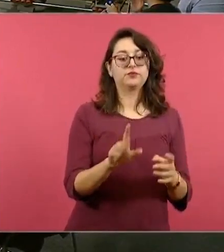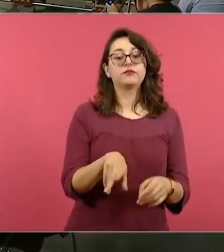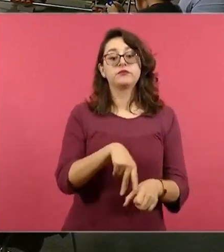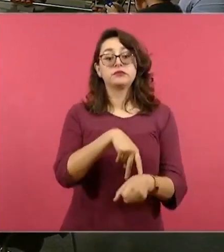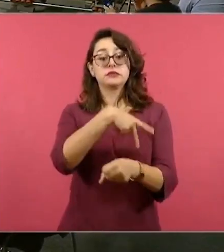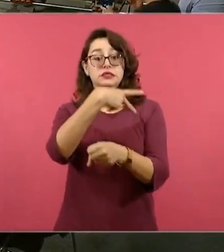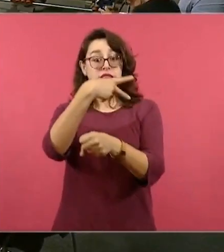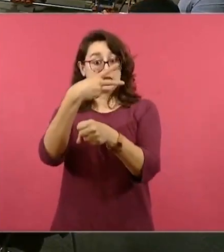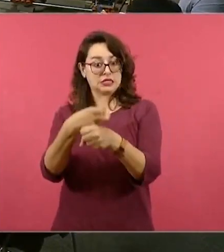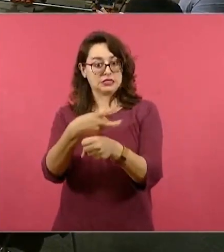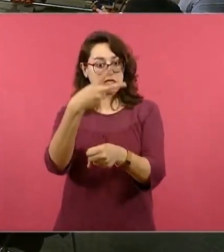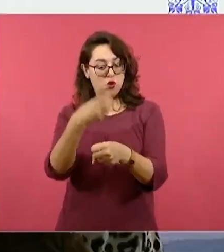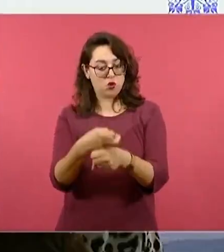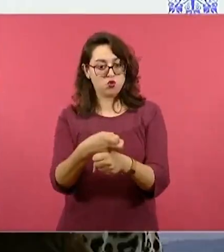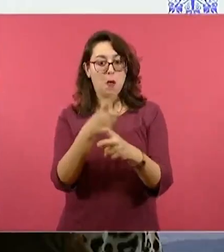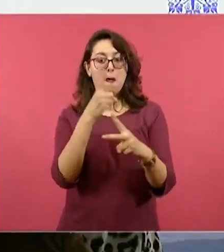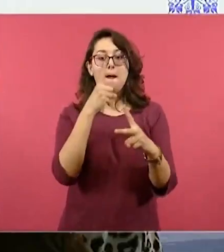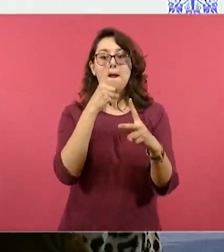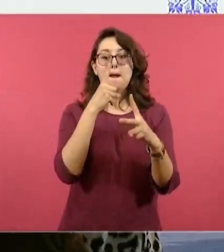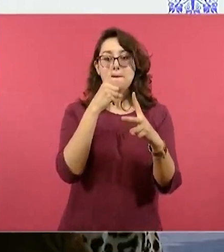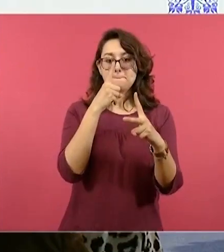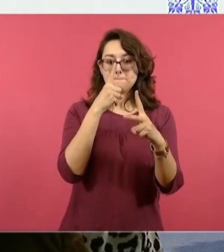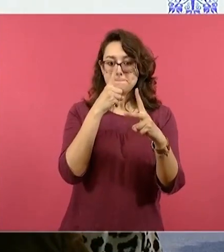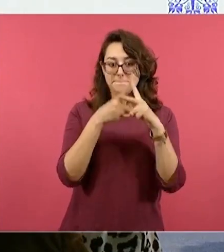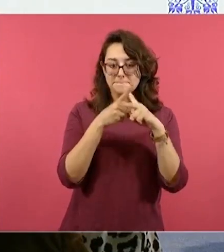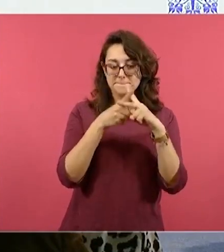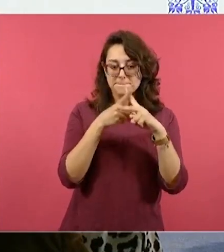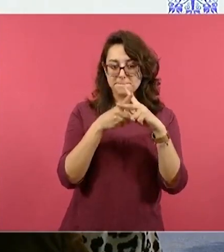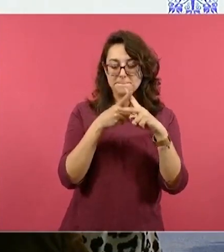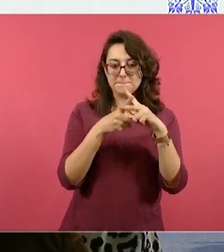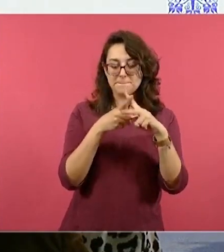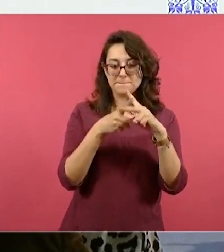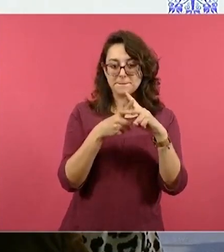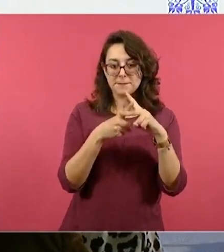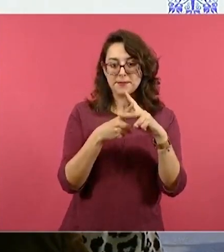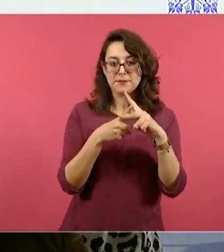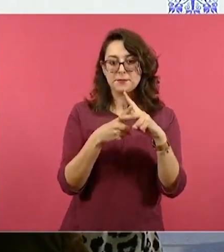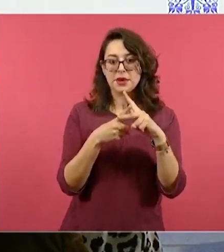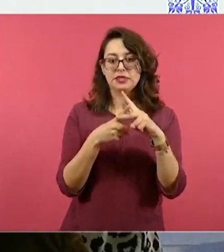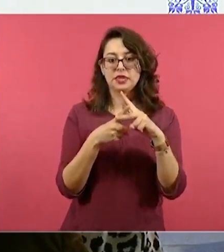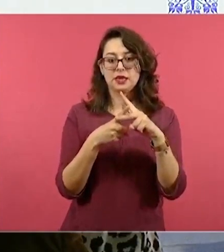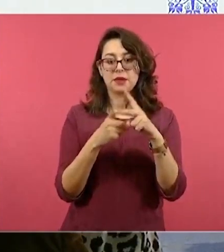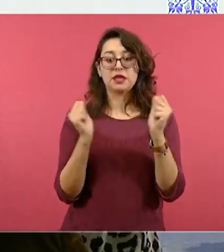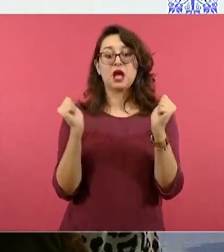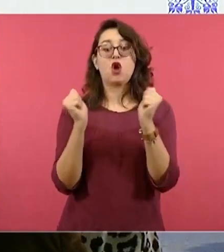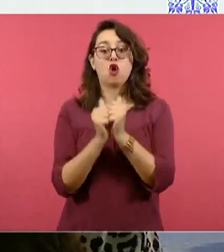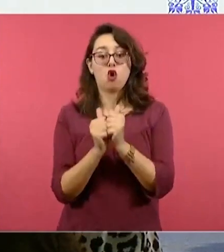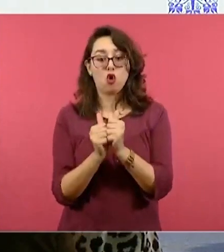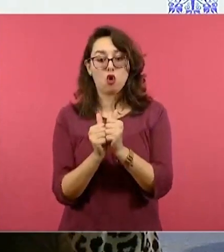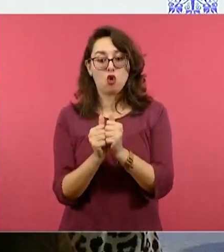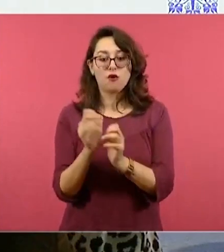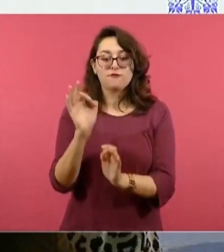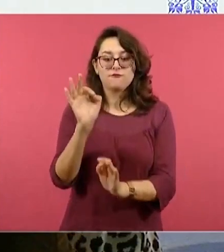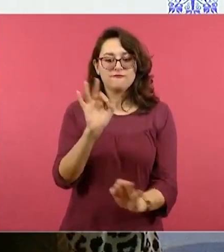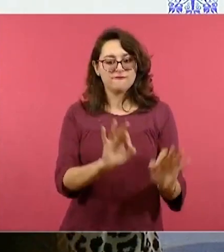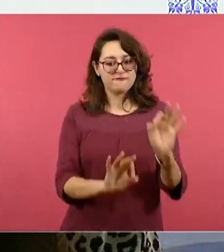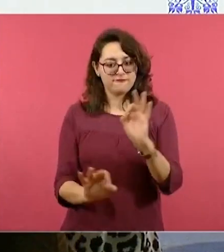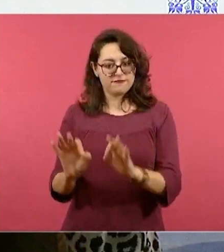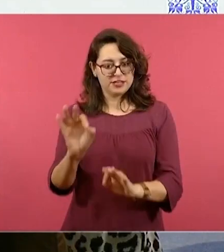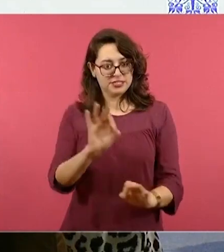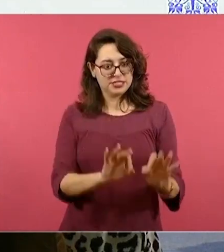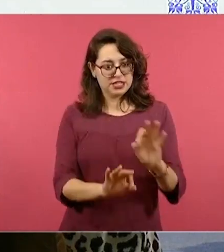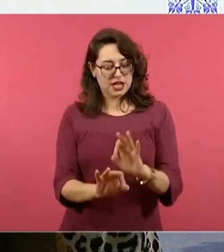Para el segundo grado, perdón, dentro del mismo campo, saberes y pensamiento científico. Ahora es matemáticas y física.